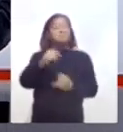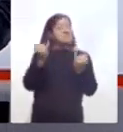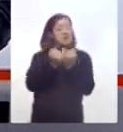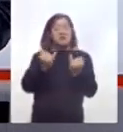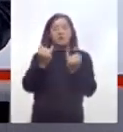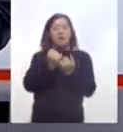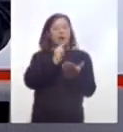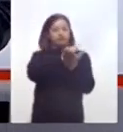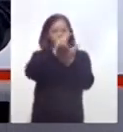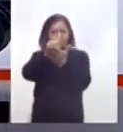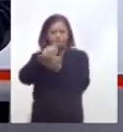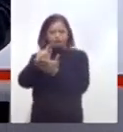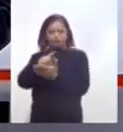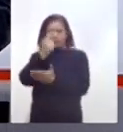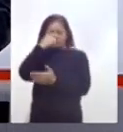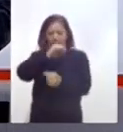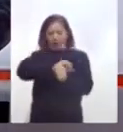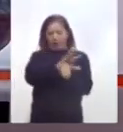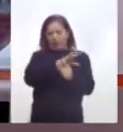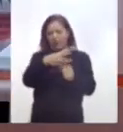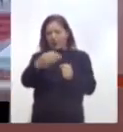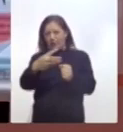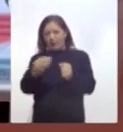evitar contagios de coronavirus.